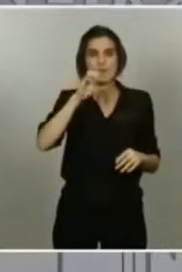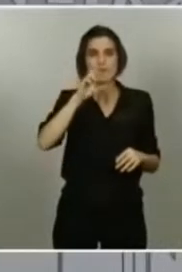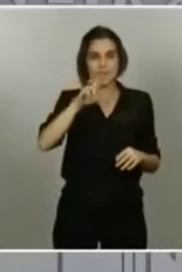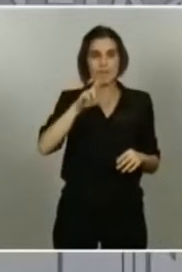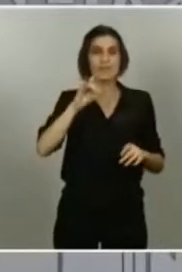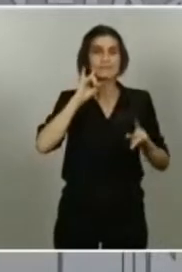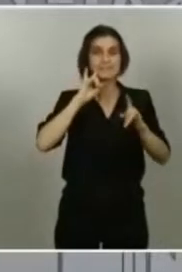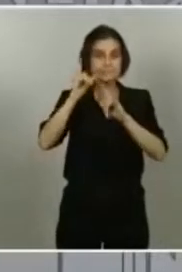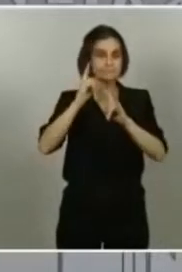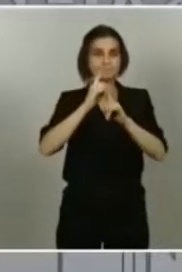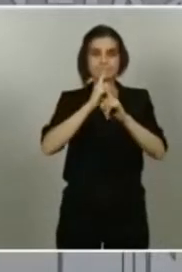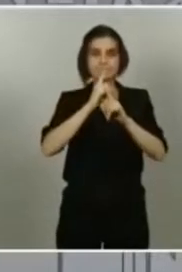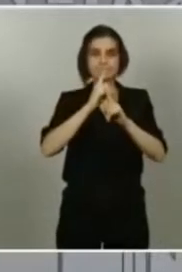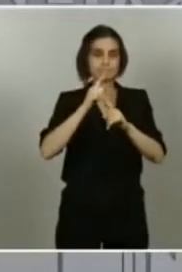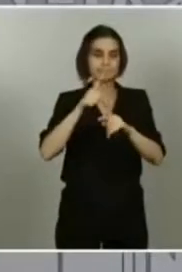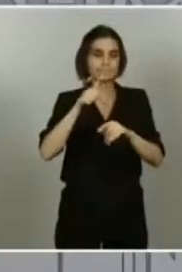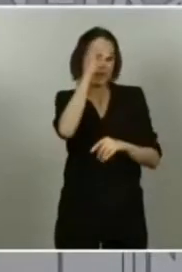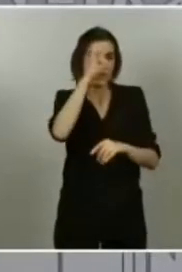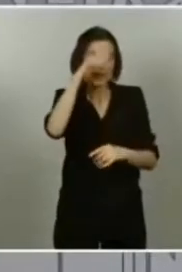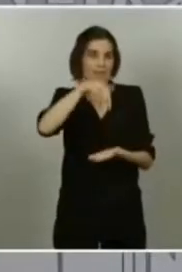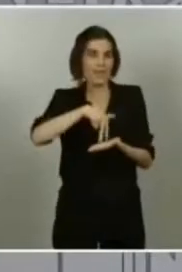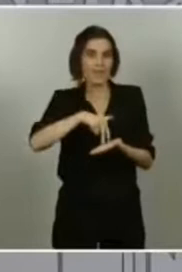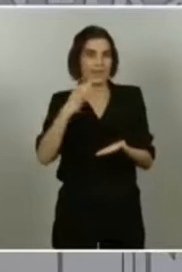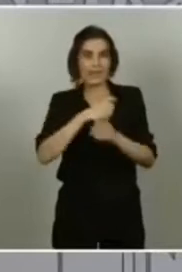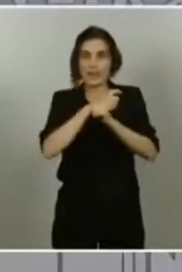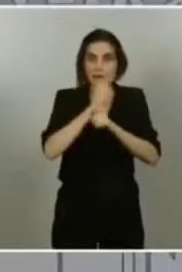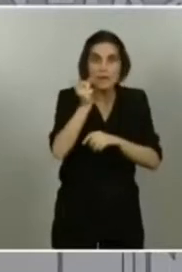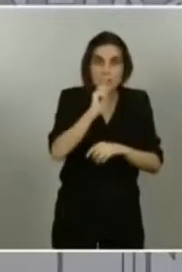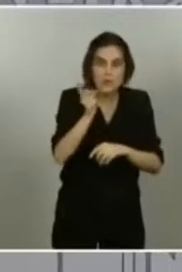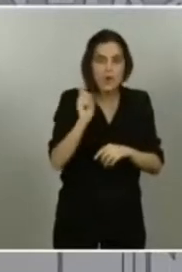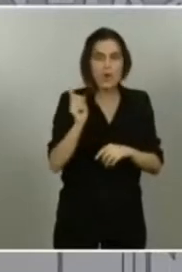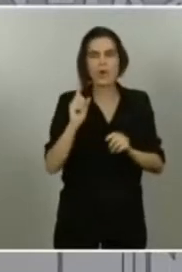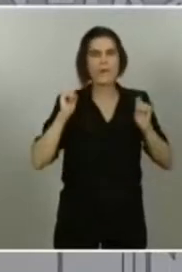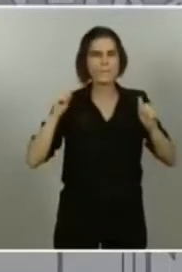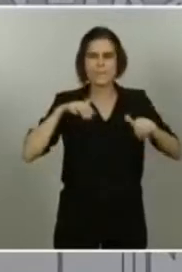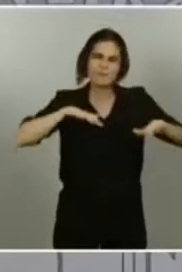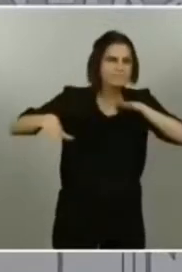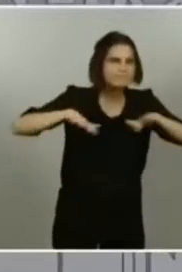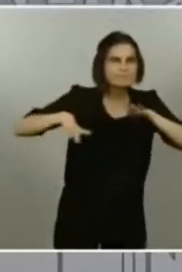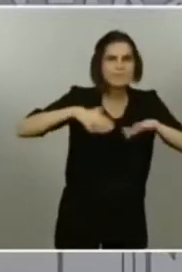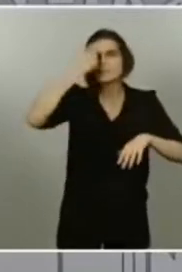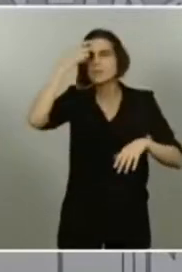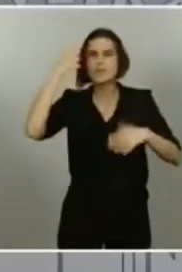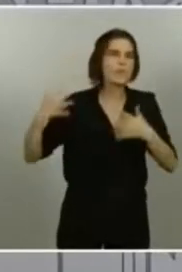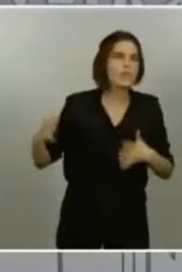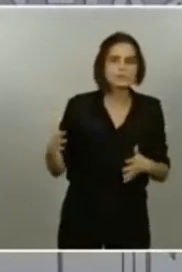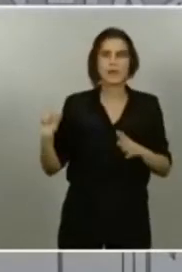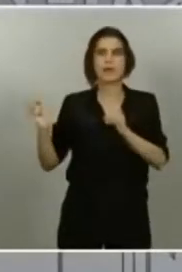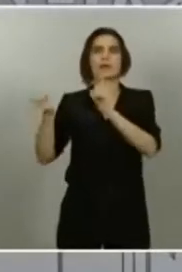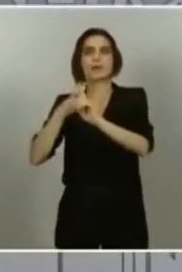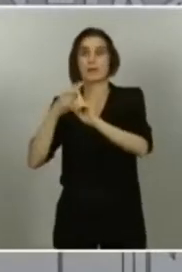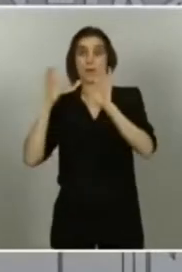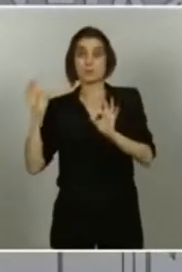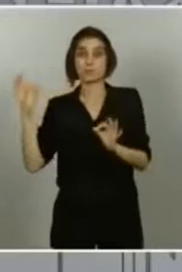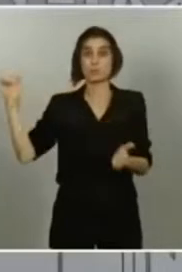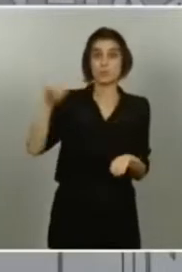sitio donde se suponía que debía de estar. Se han tomado todas las medidas para identificarlo, saber dónde estaba, localizarlo a su llegada a Lanzarote y tomar